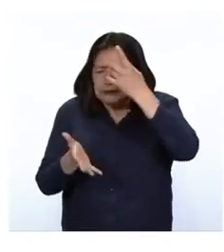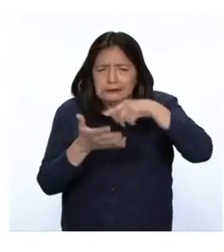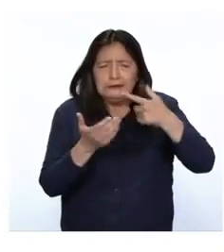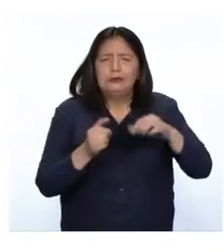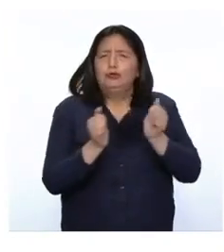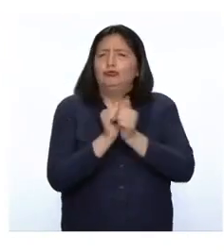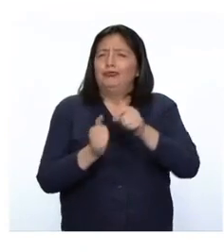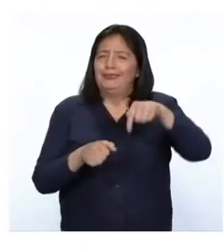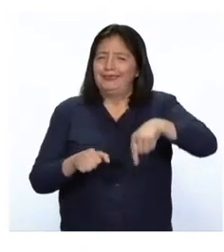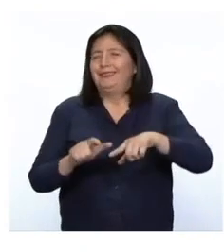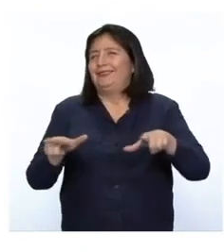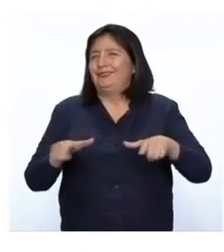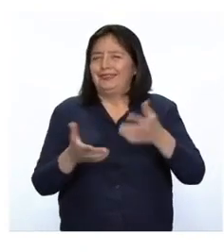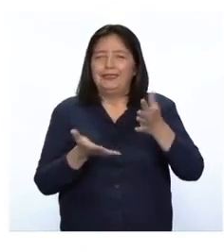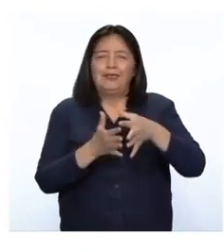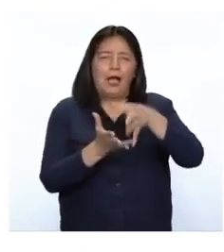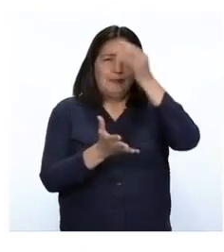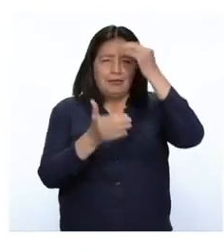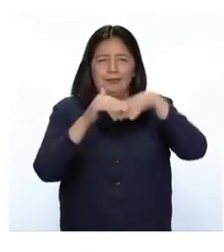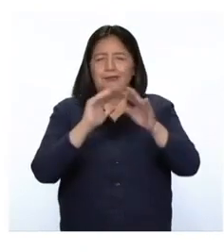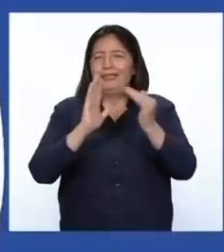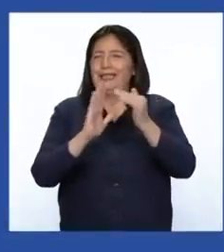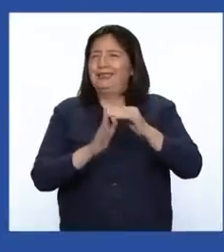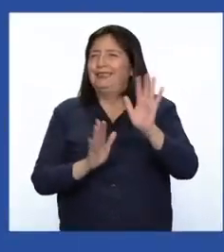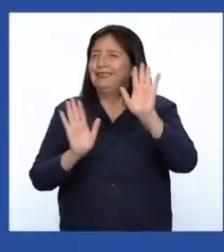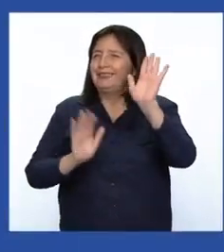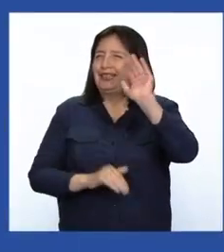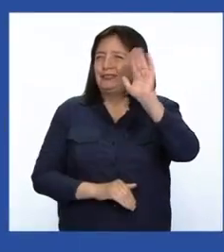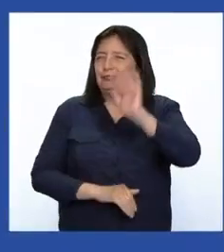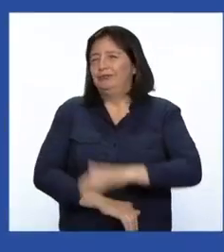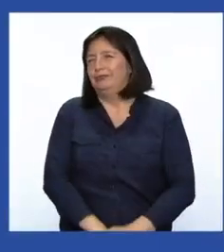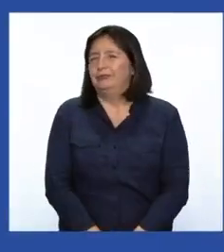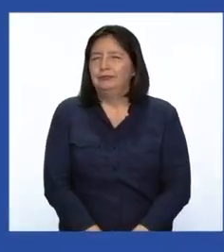nuestro espacio de siempre Aprenda en Casa. ¡Nos vemos! ¡Chao, chao!